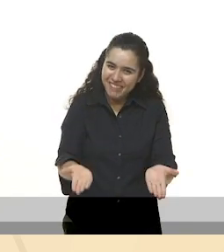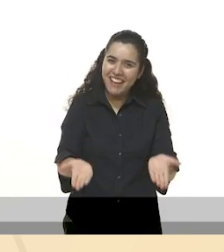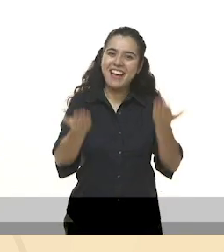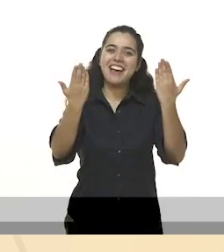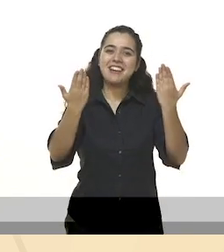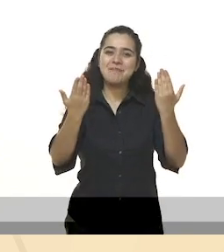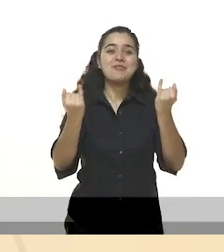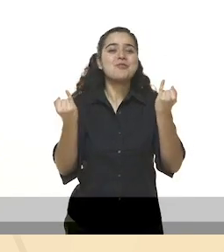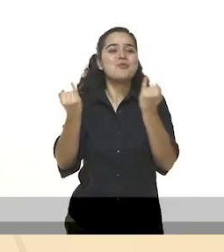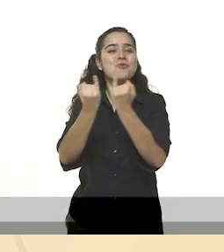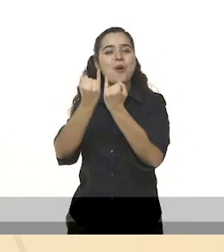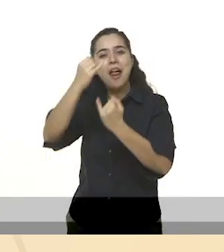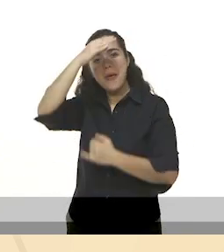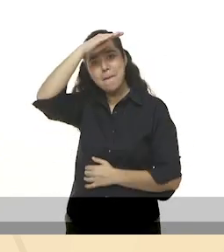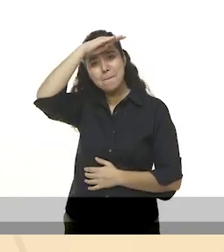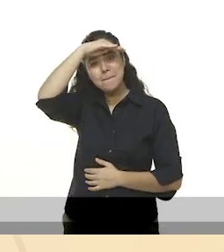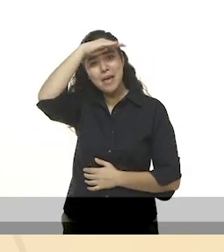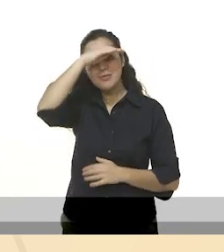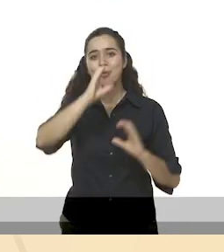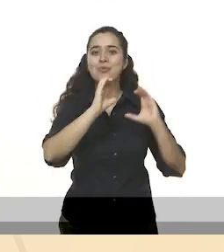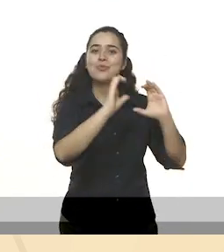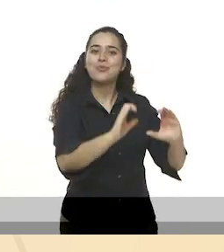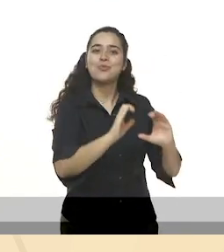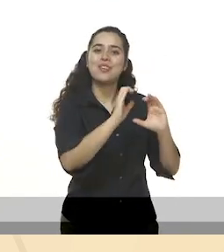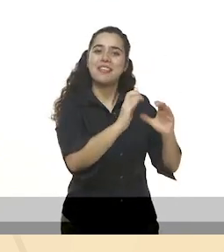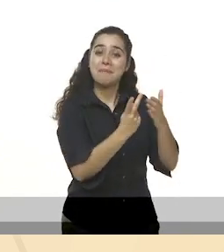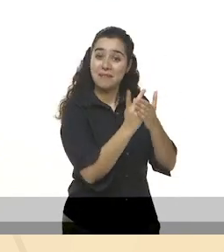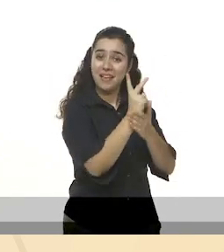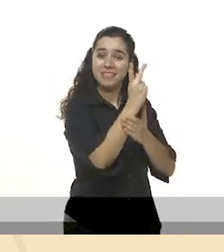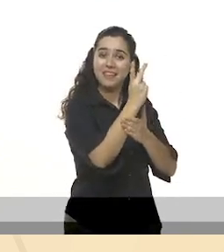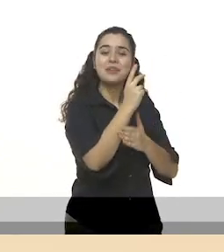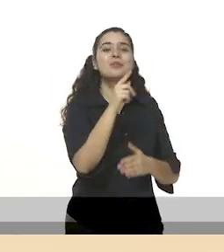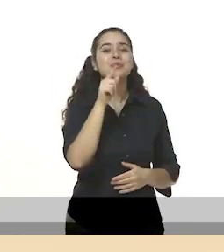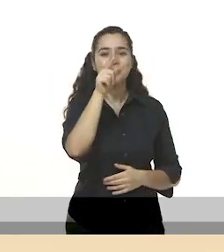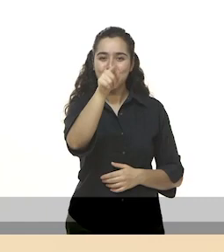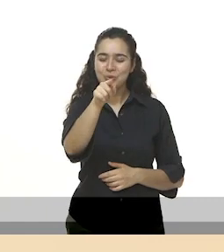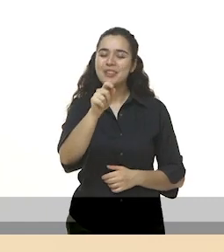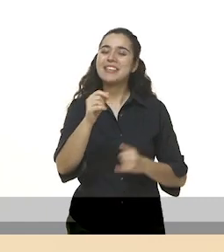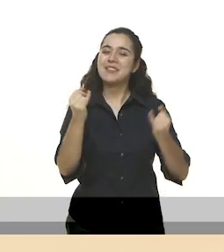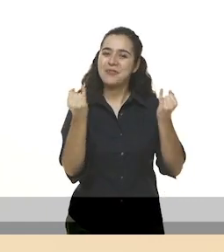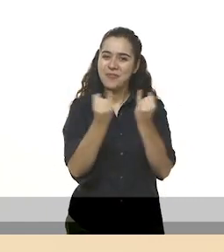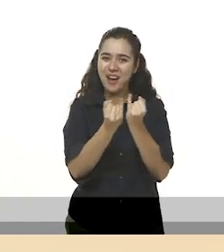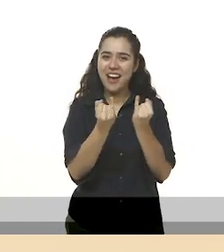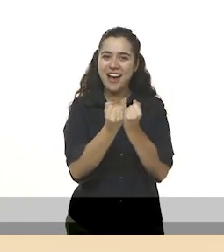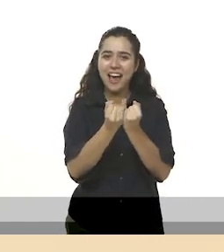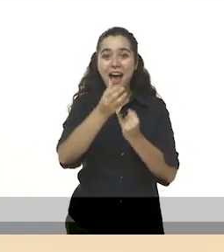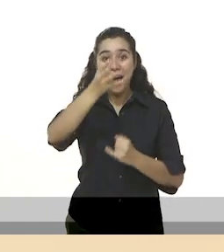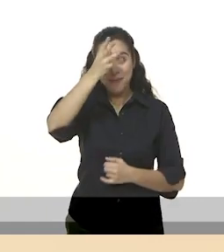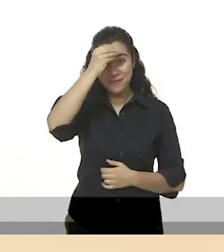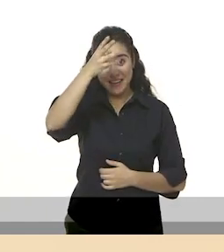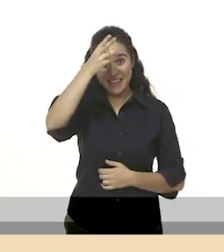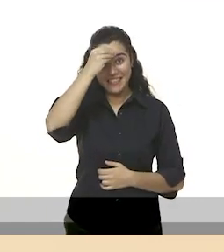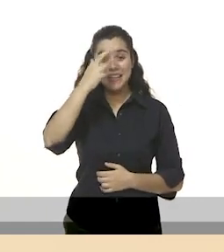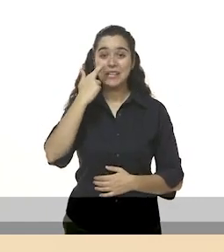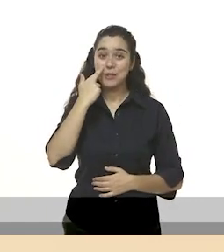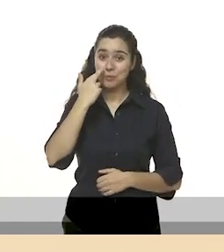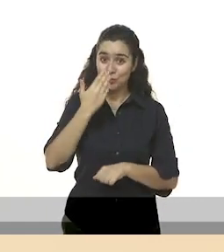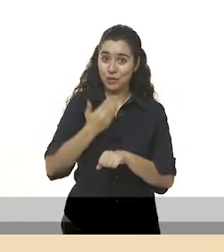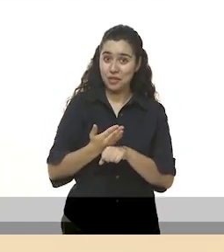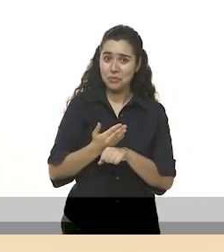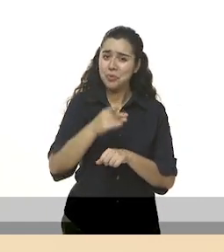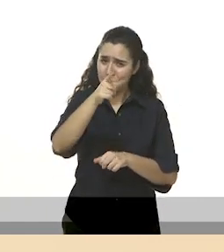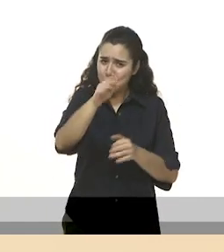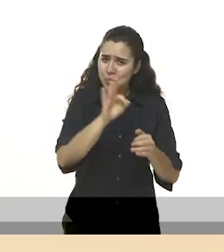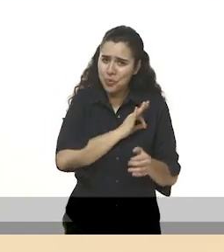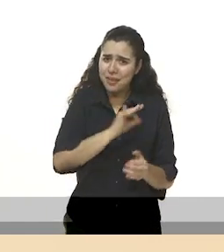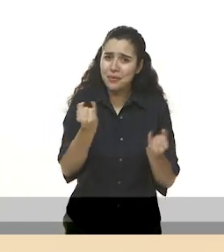responsable como Beto, que muy dedicadamente cuidó de su planta. Si quieres tú practicar la responsabilidad, te